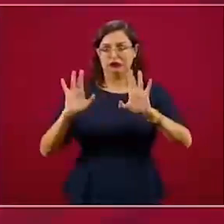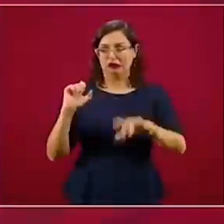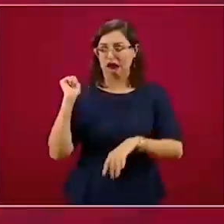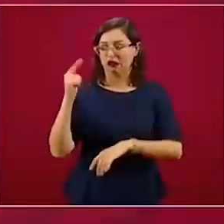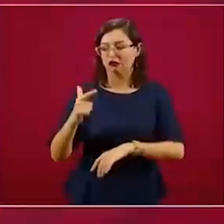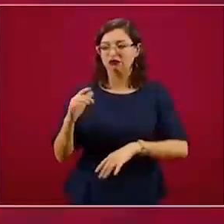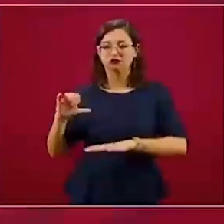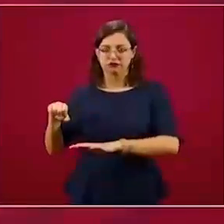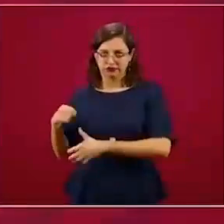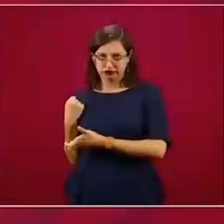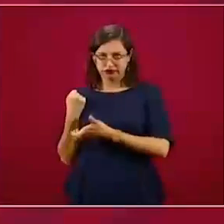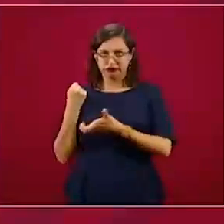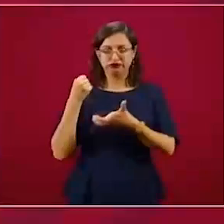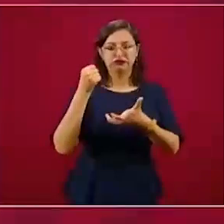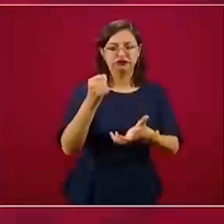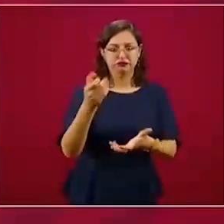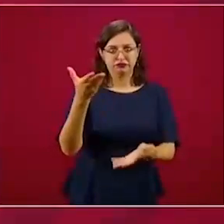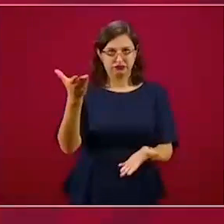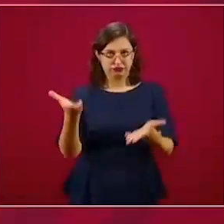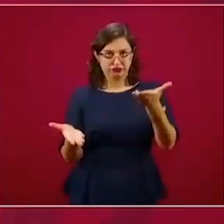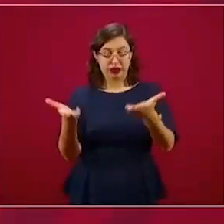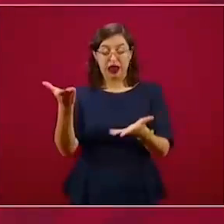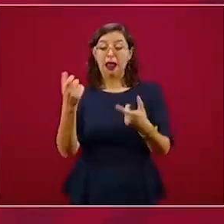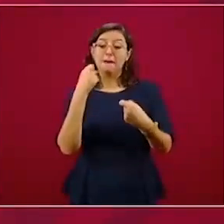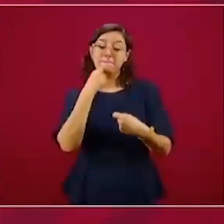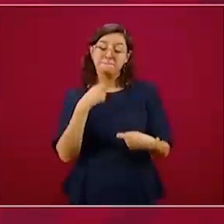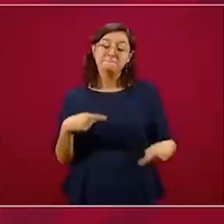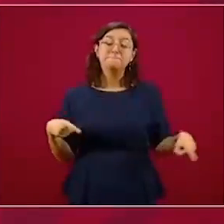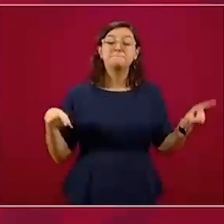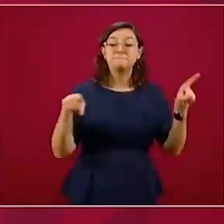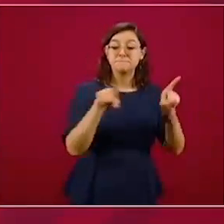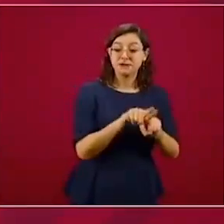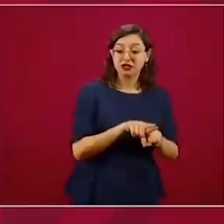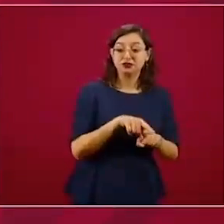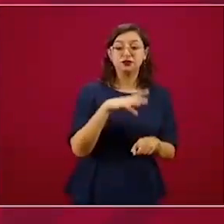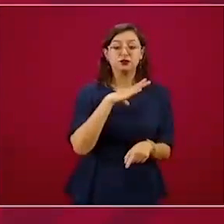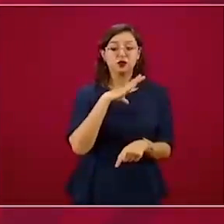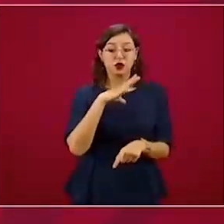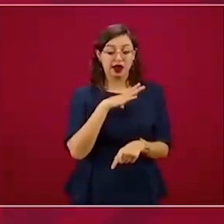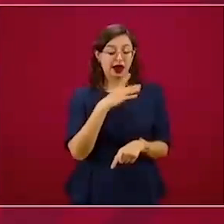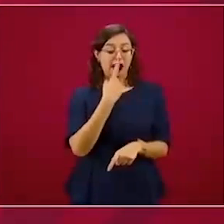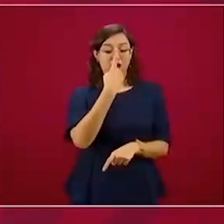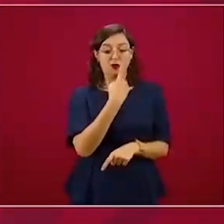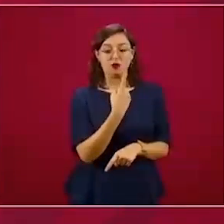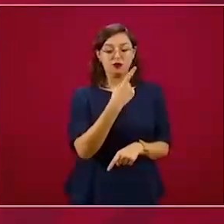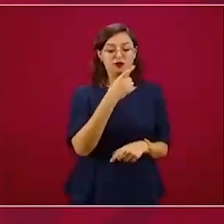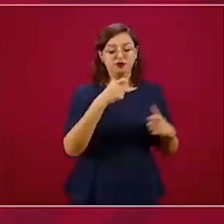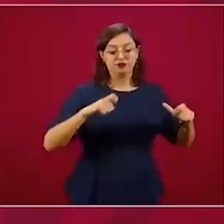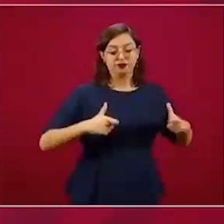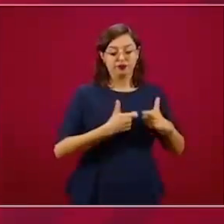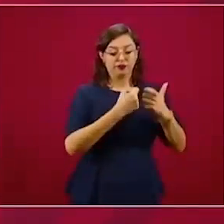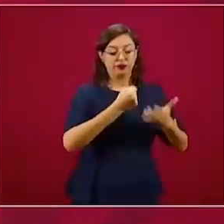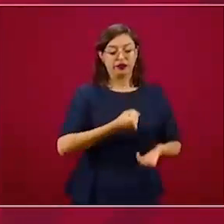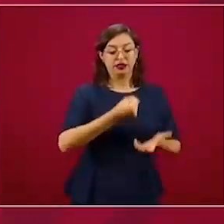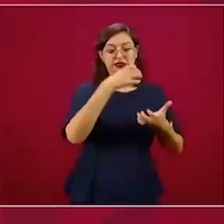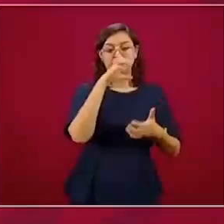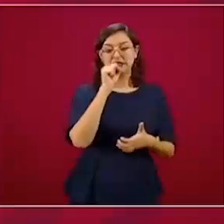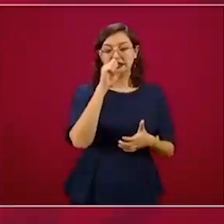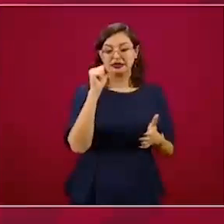mil millones para estabilizar presupuestos de gobiernos estatales